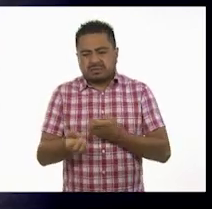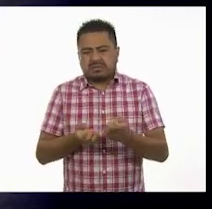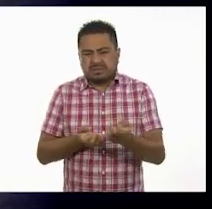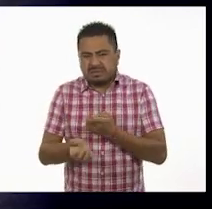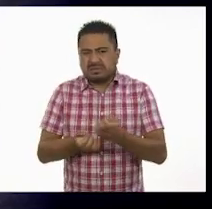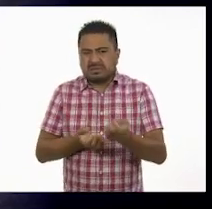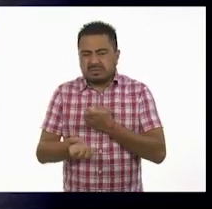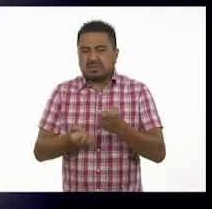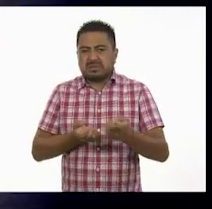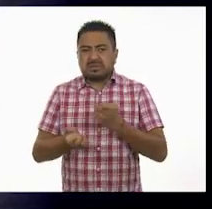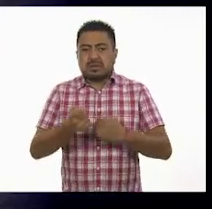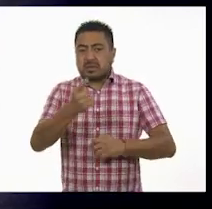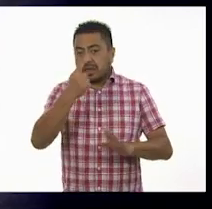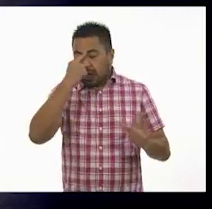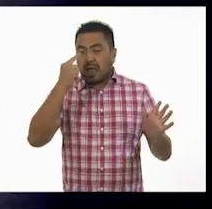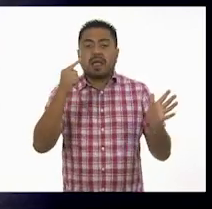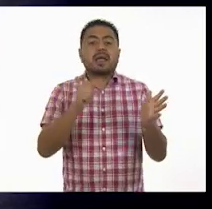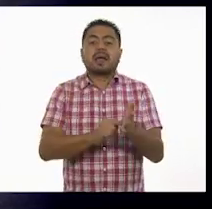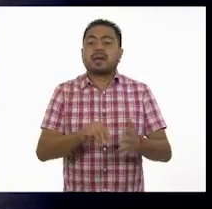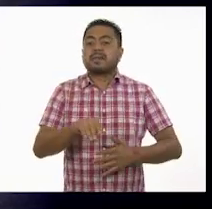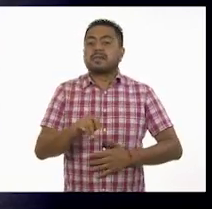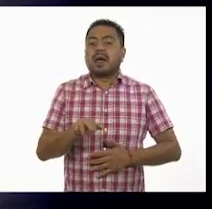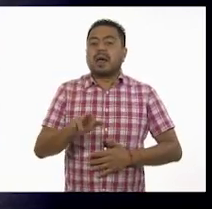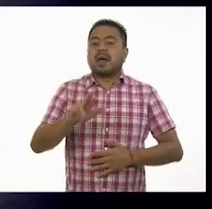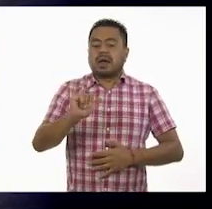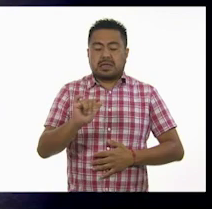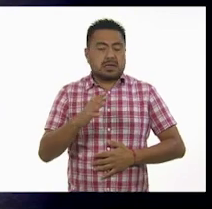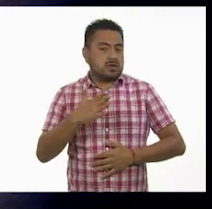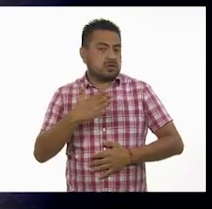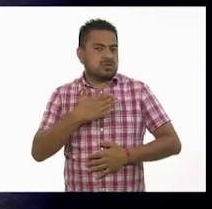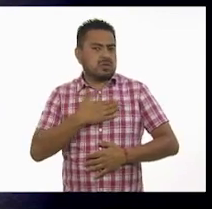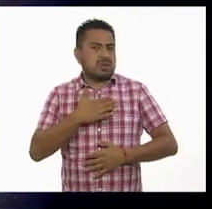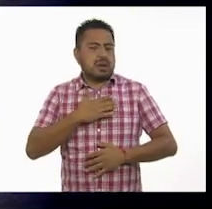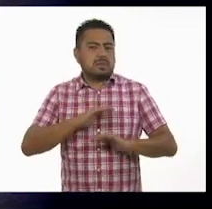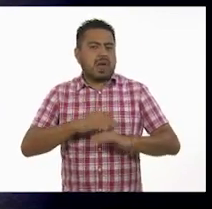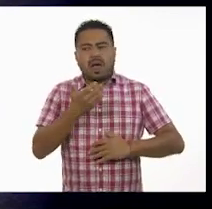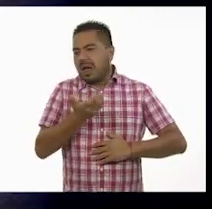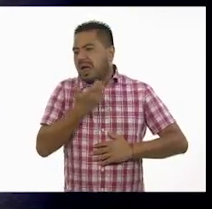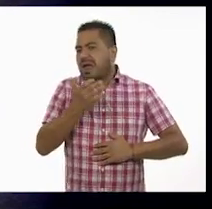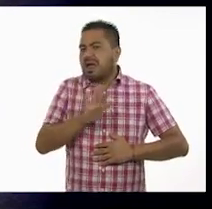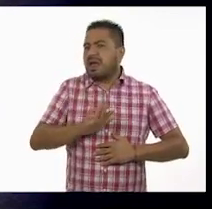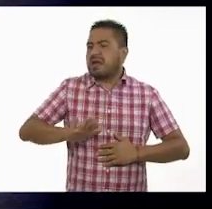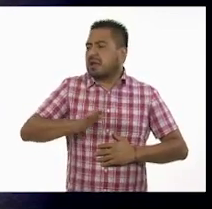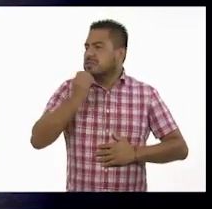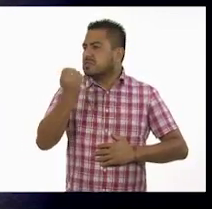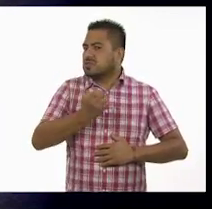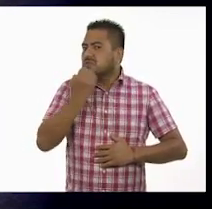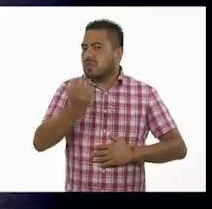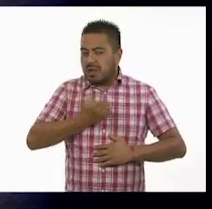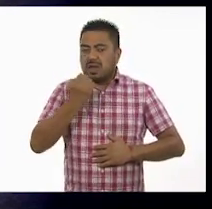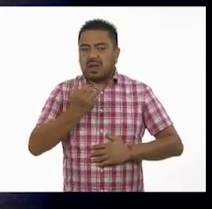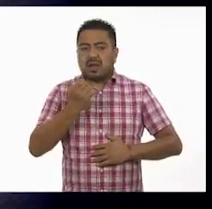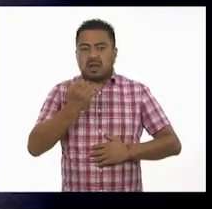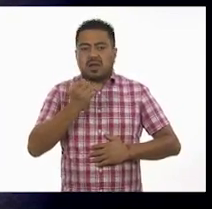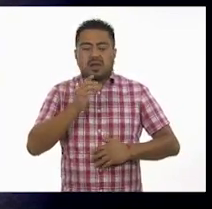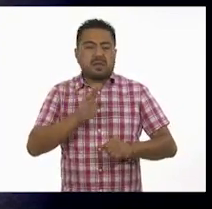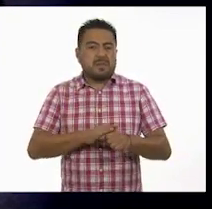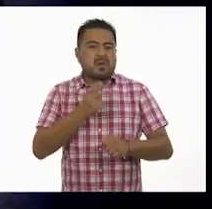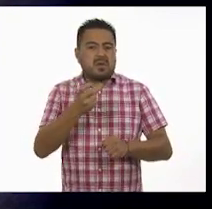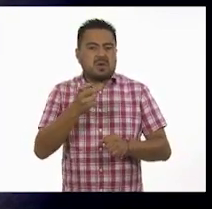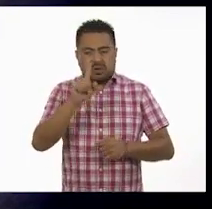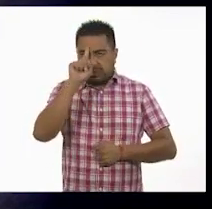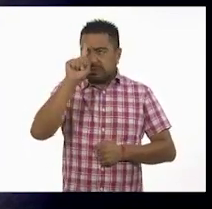¿Y qué crees, María? Soy muy popular en las escuelas, por el gran